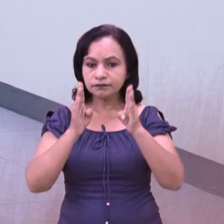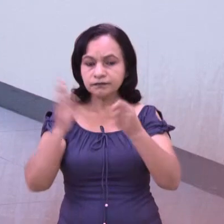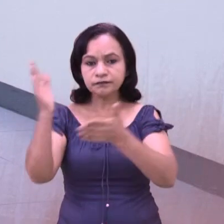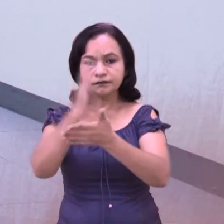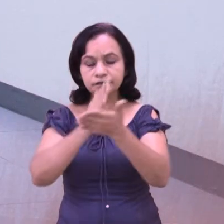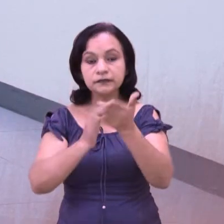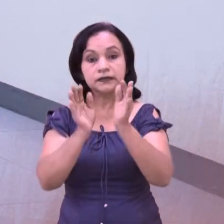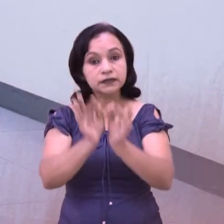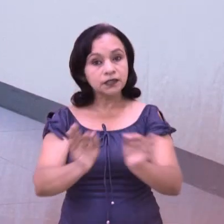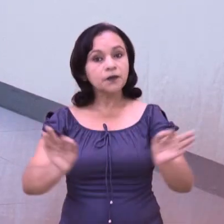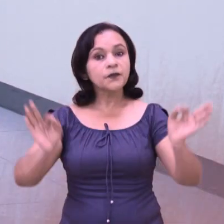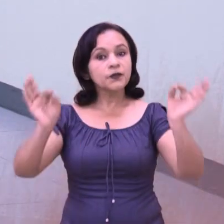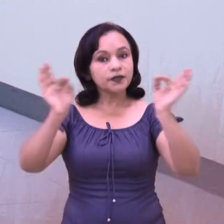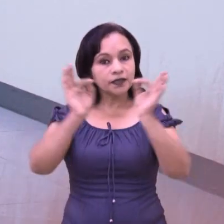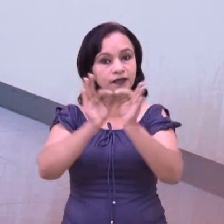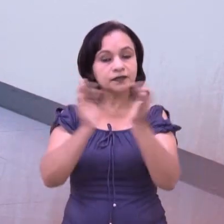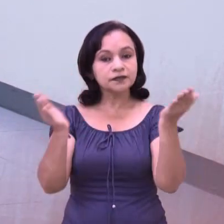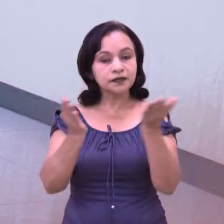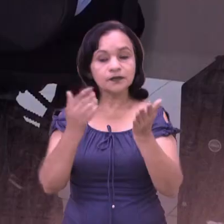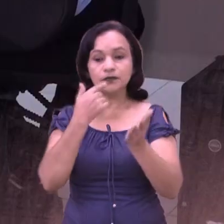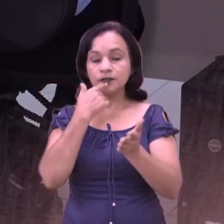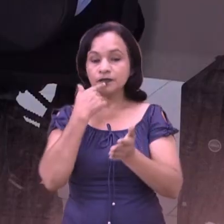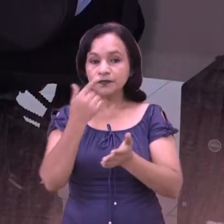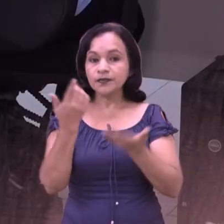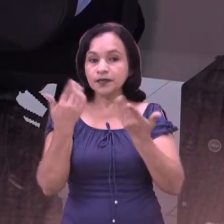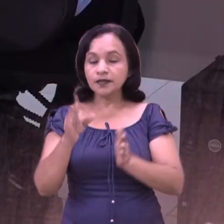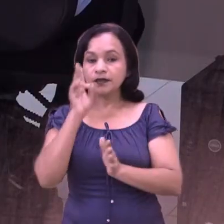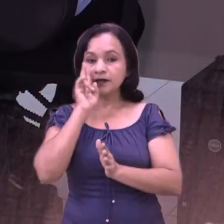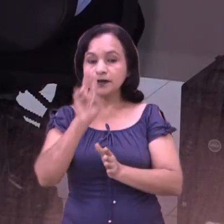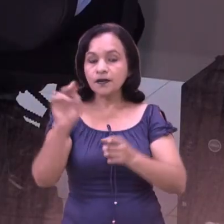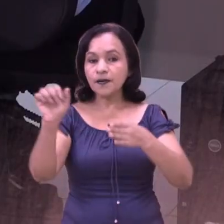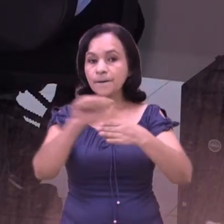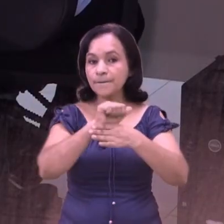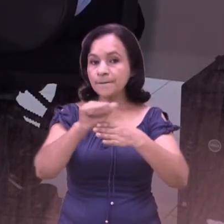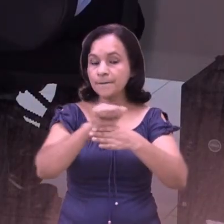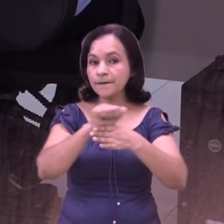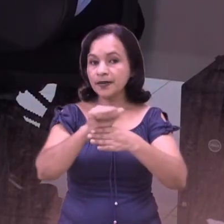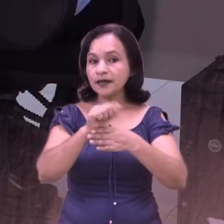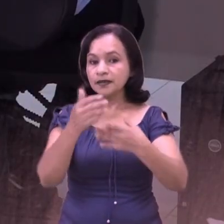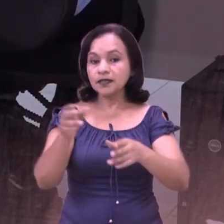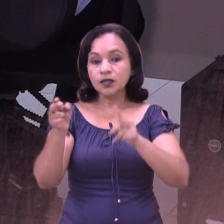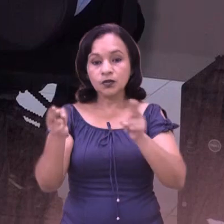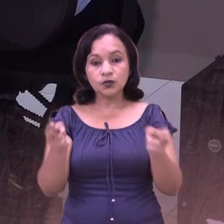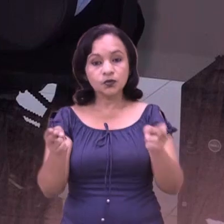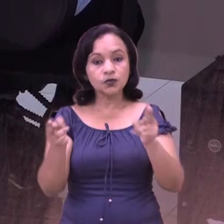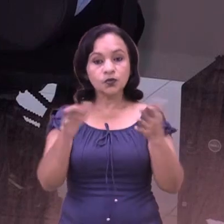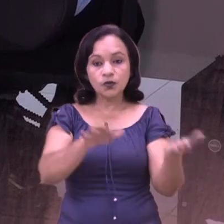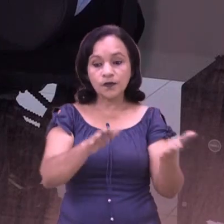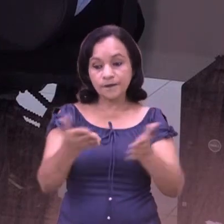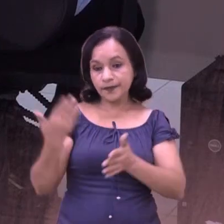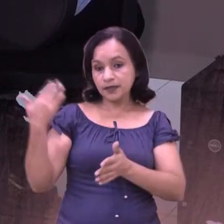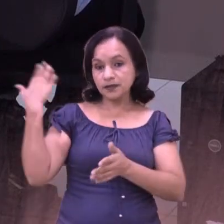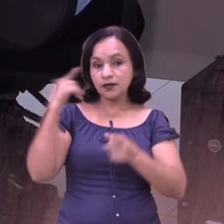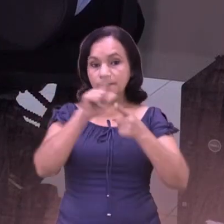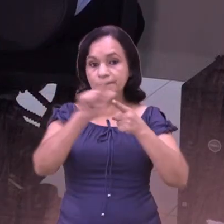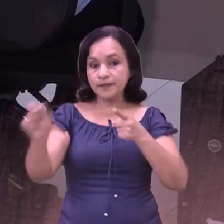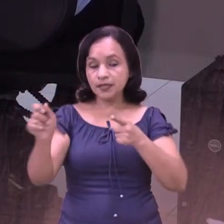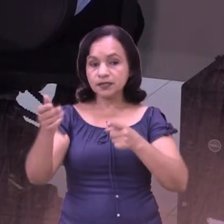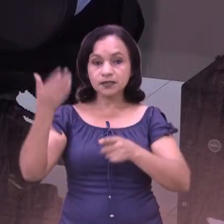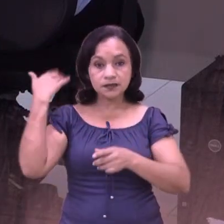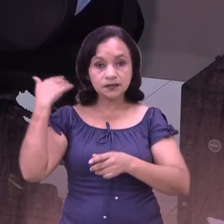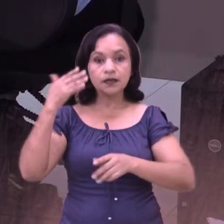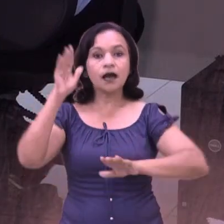poder atender situaciones de gran envergadura. Esto lo vimos reflejado en el simulacro que se hizo en el mes de noviembre,